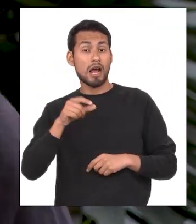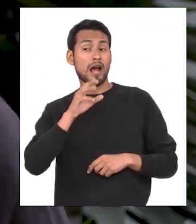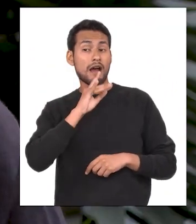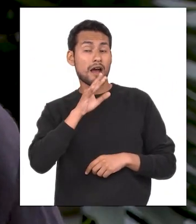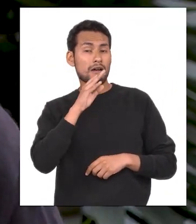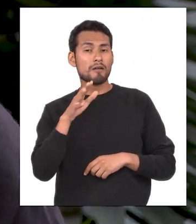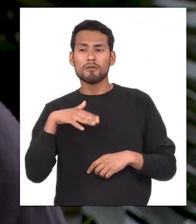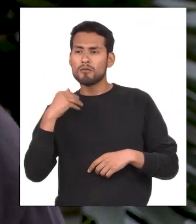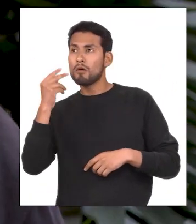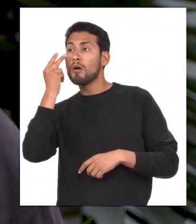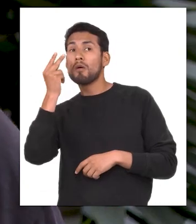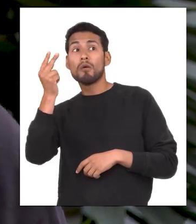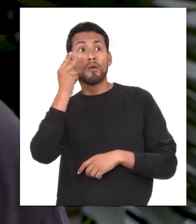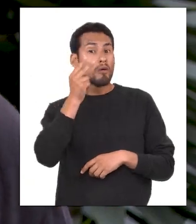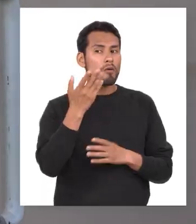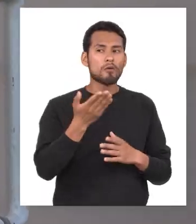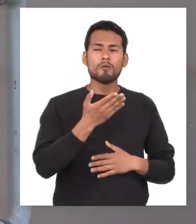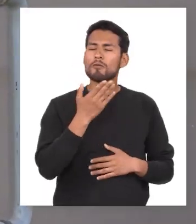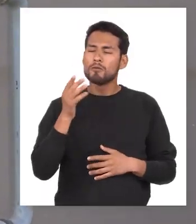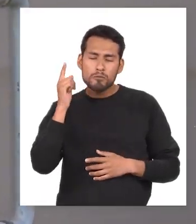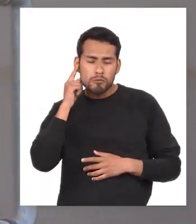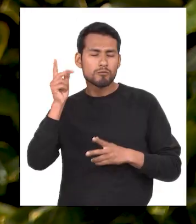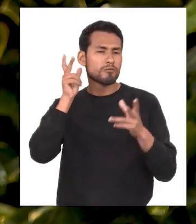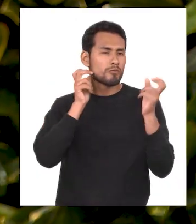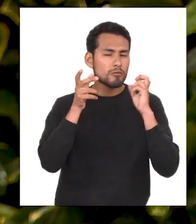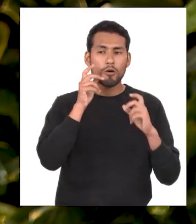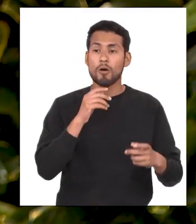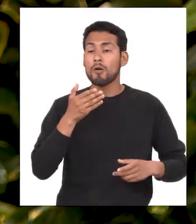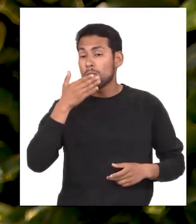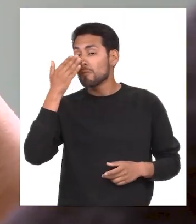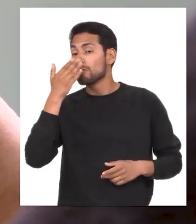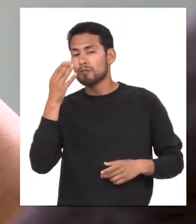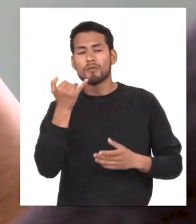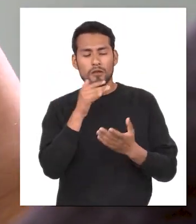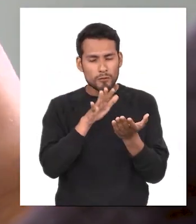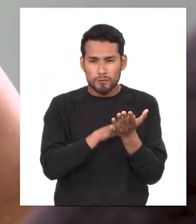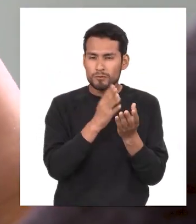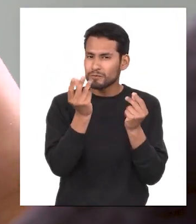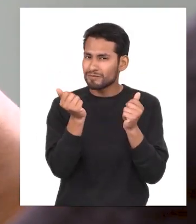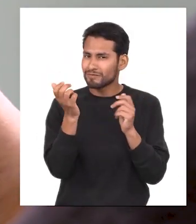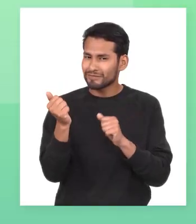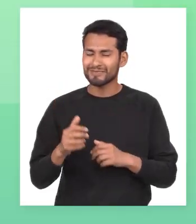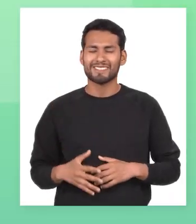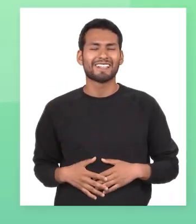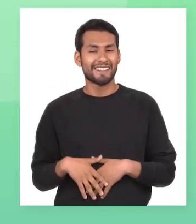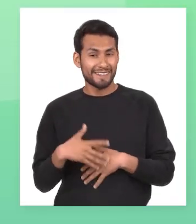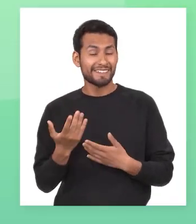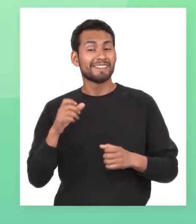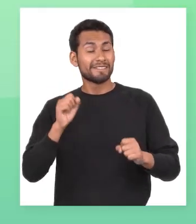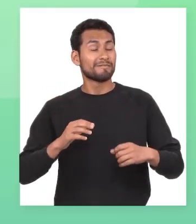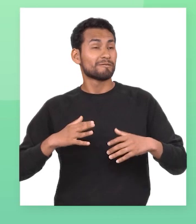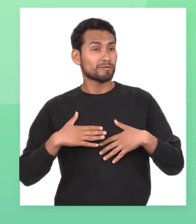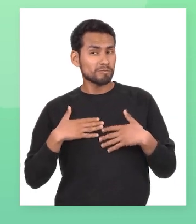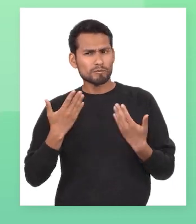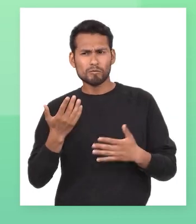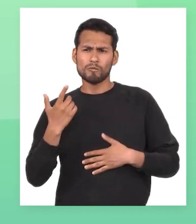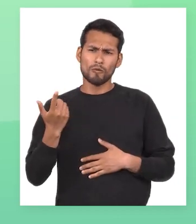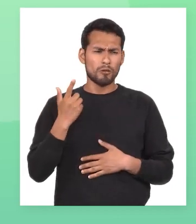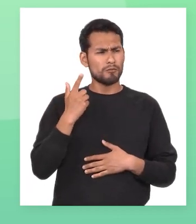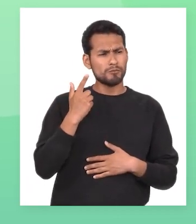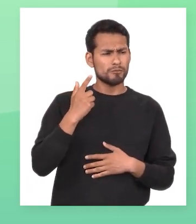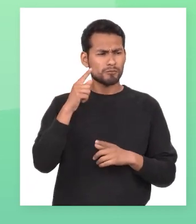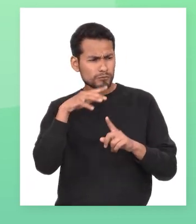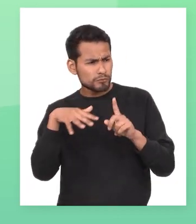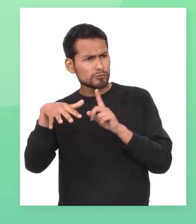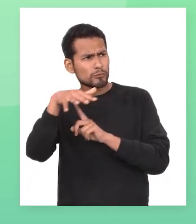narrador percibe mediante la vista, el oído, el olfato y el tacto Así el lector puede hacerse una idea del